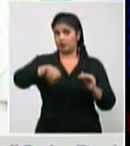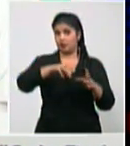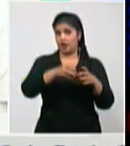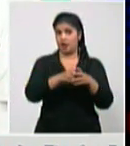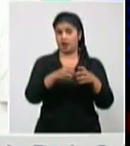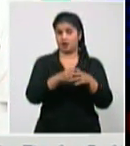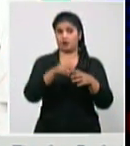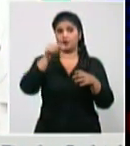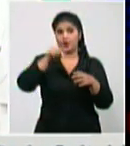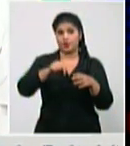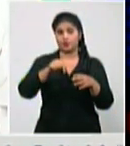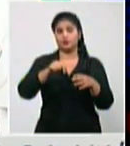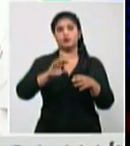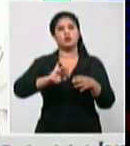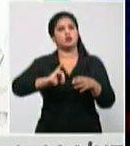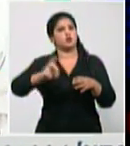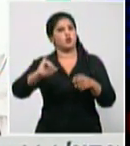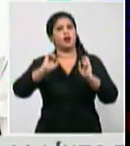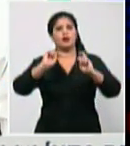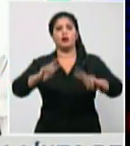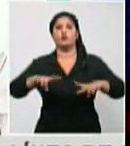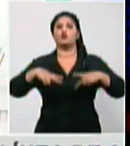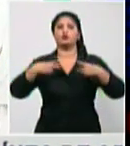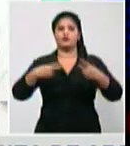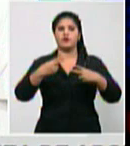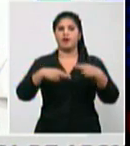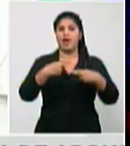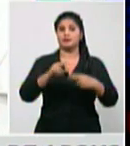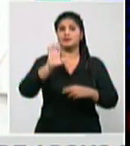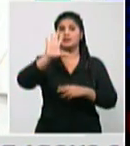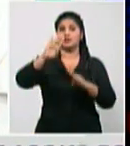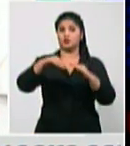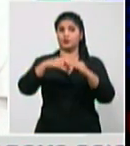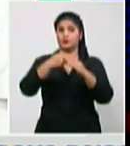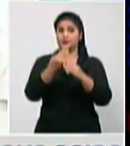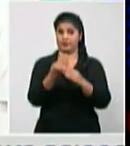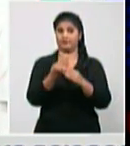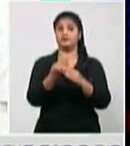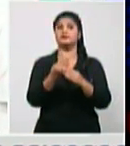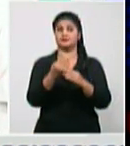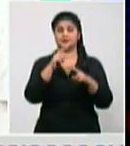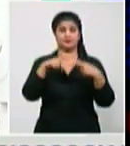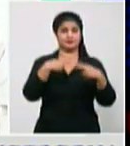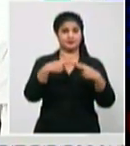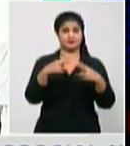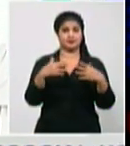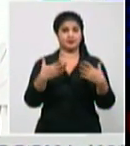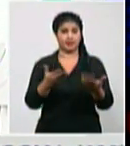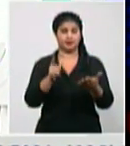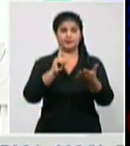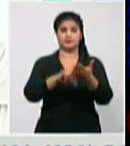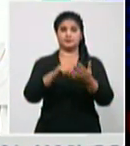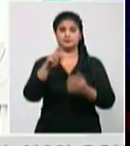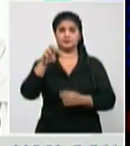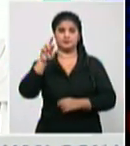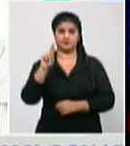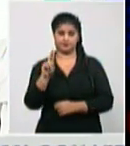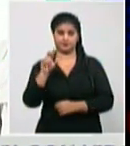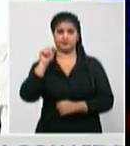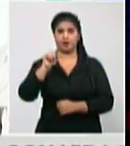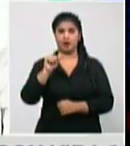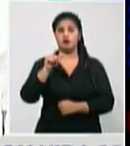se les vuelve a repetir al quinto día en su domicilio va va el médico